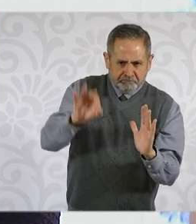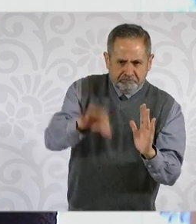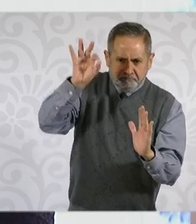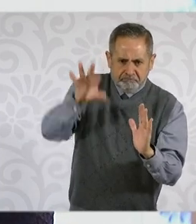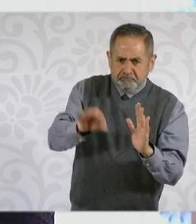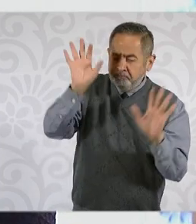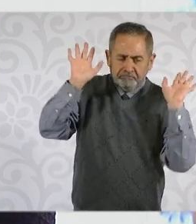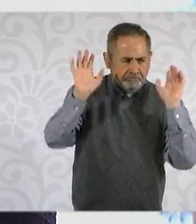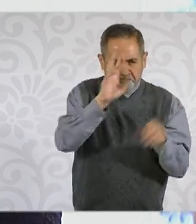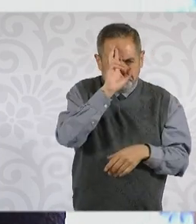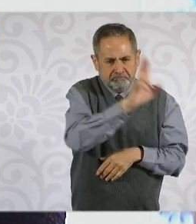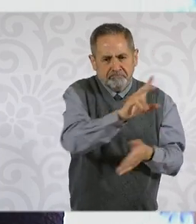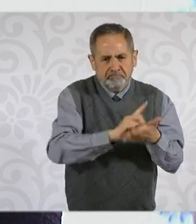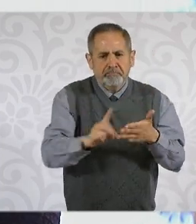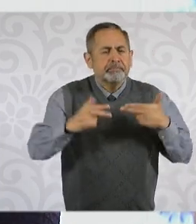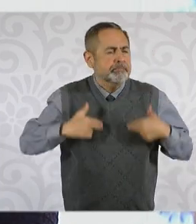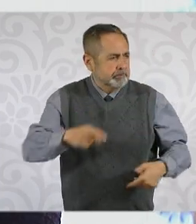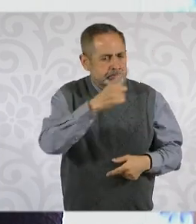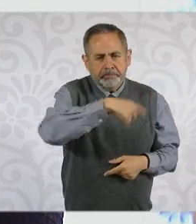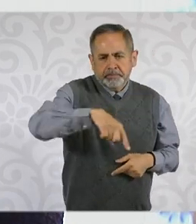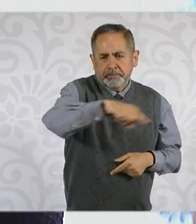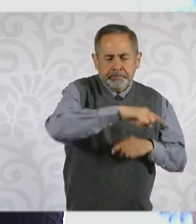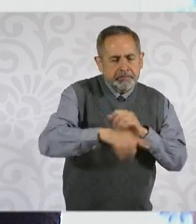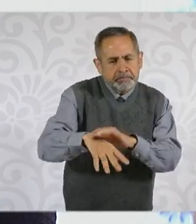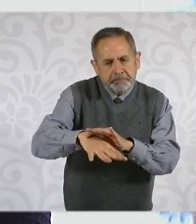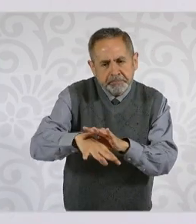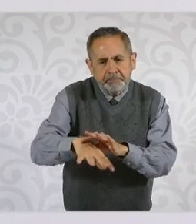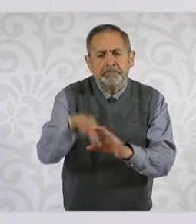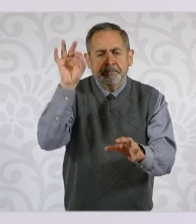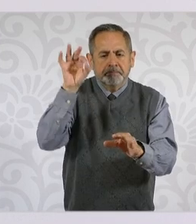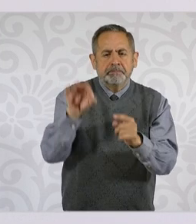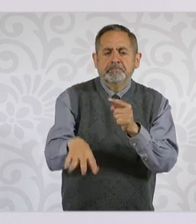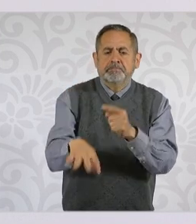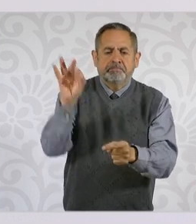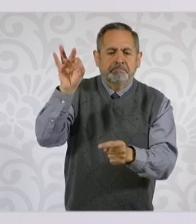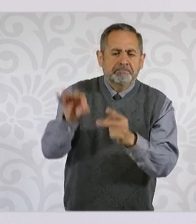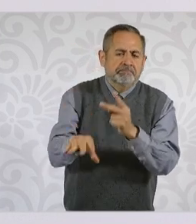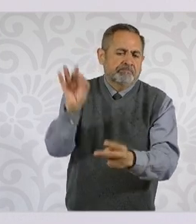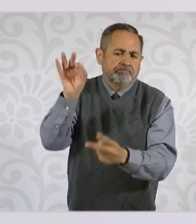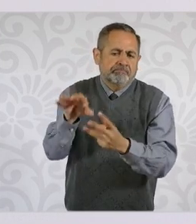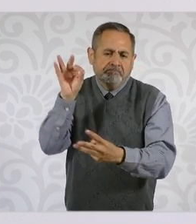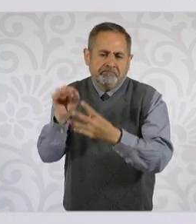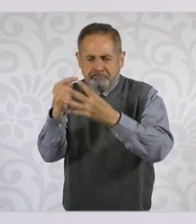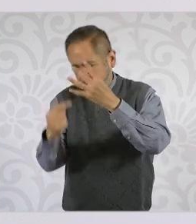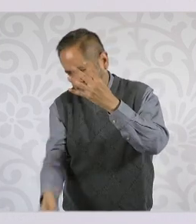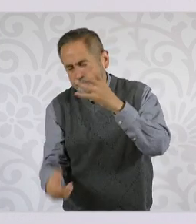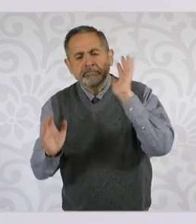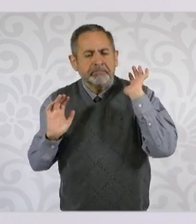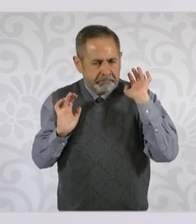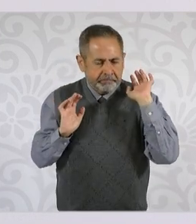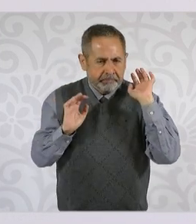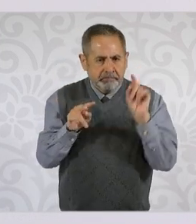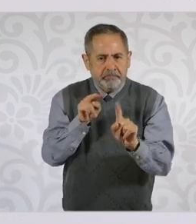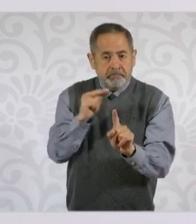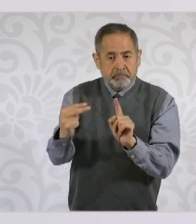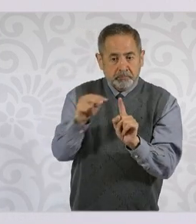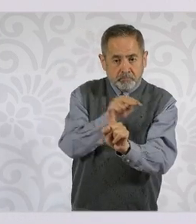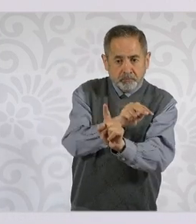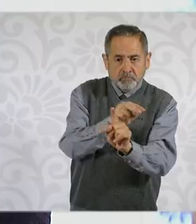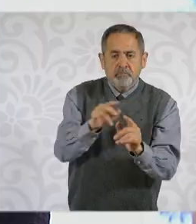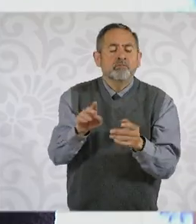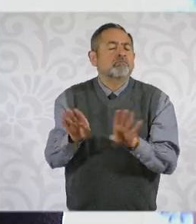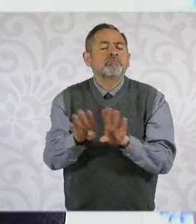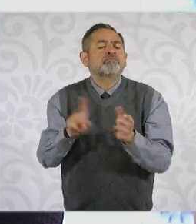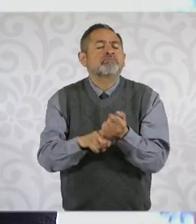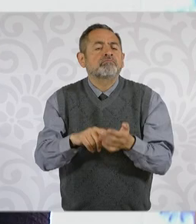derechos humanos de las y los juzgadores. Así mismo, y con un enfoque de perspectiva de género,